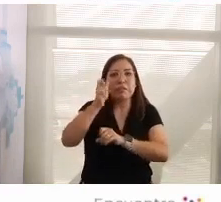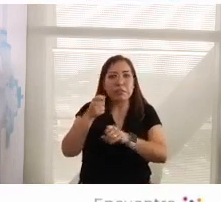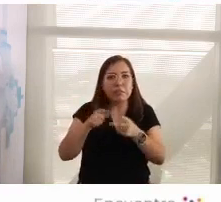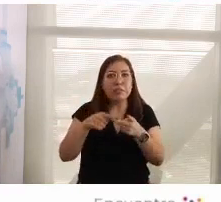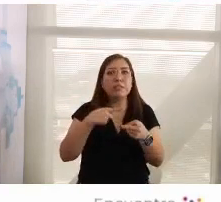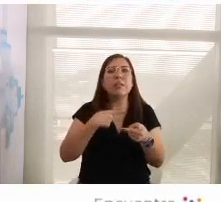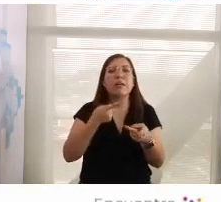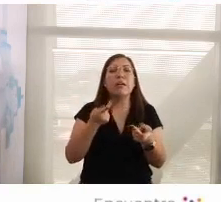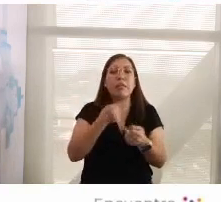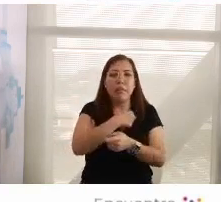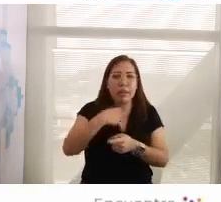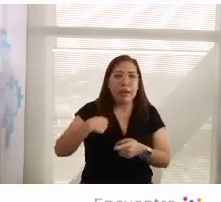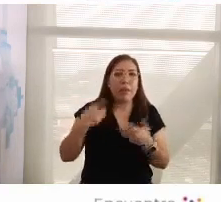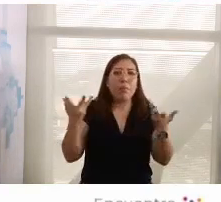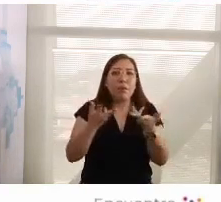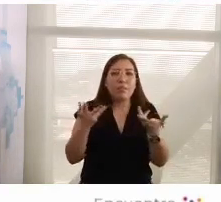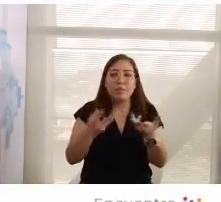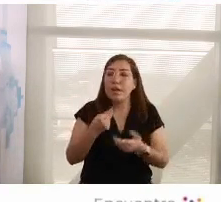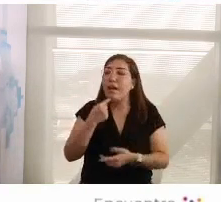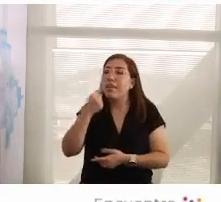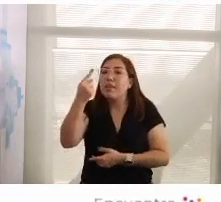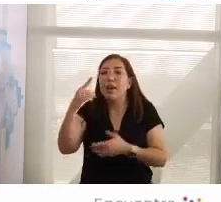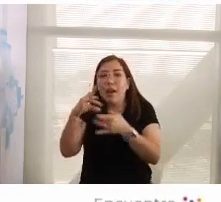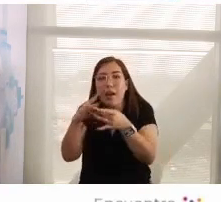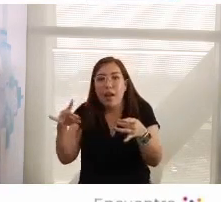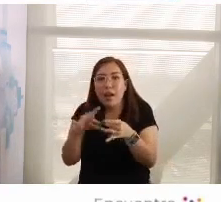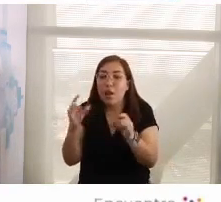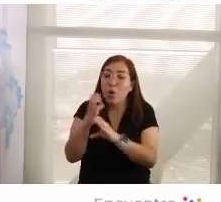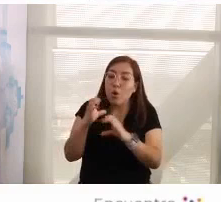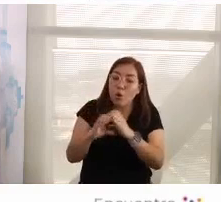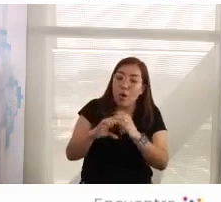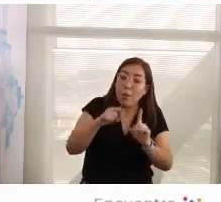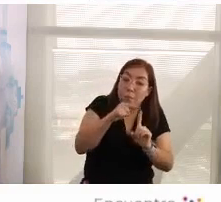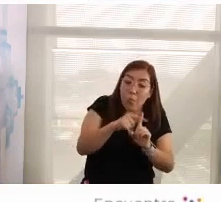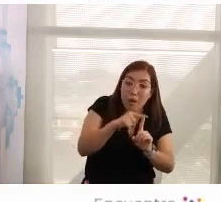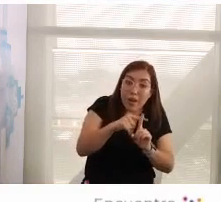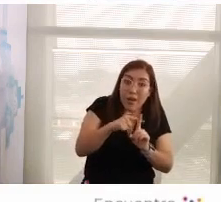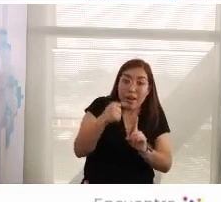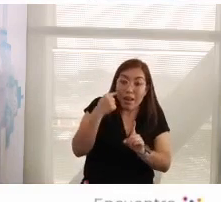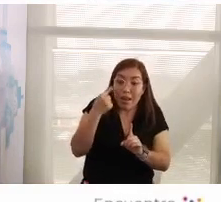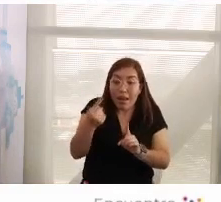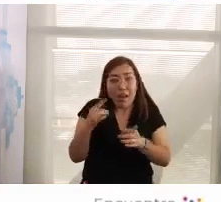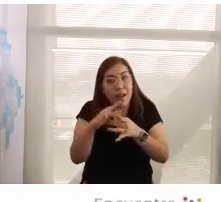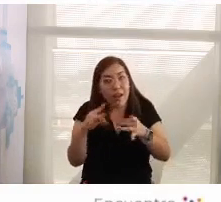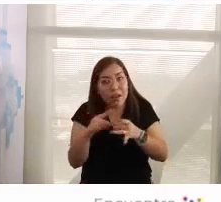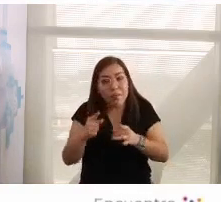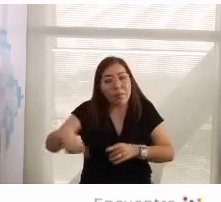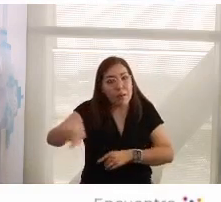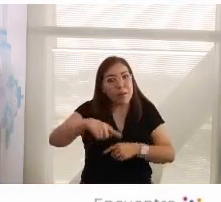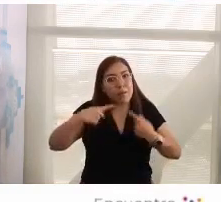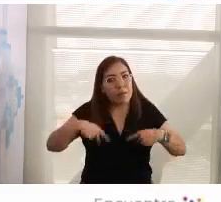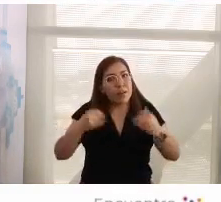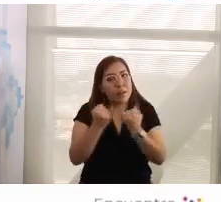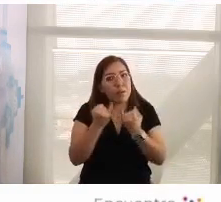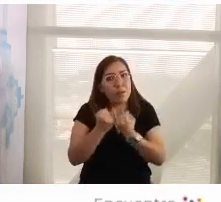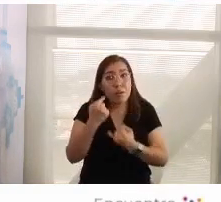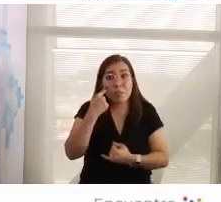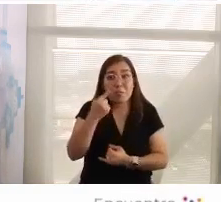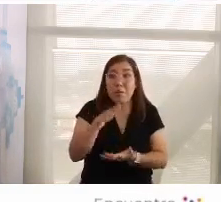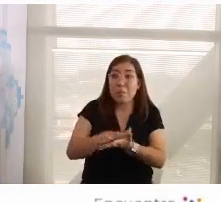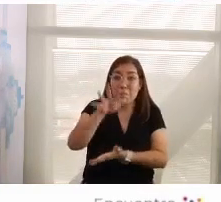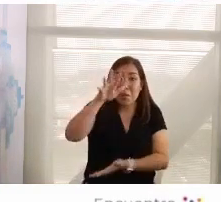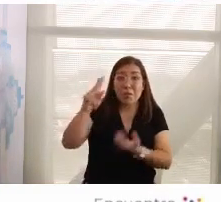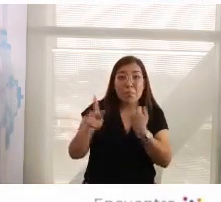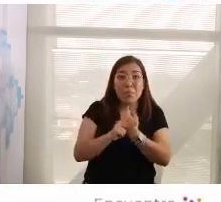señores, hay que hablar, hay que explicarle a la gente las cosas buenas y temblarles esperanza. Yo vengo de un país donde el 60% de la población tú le